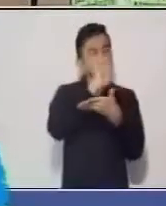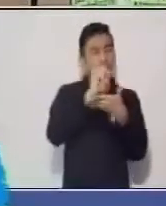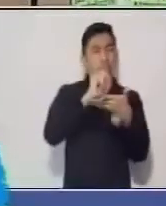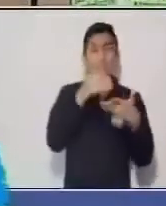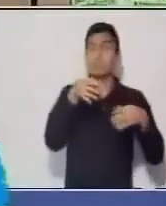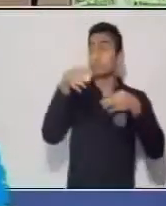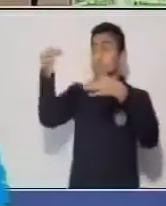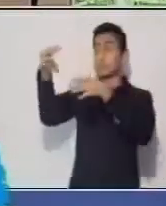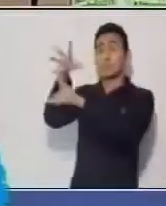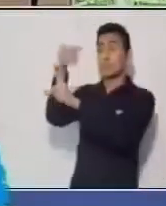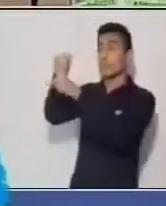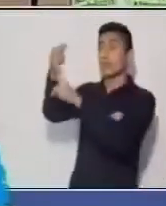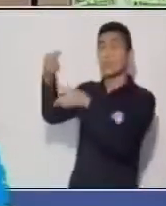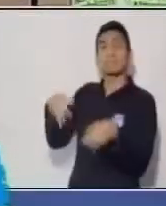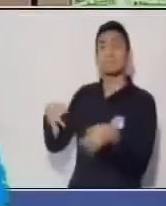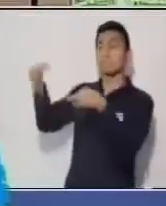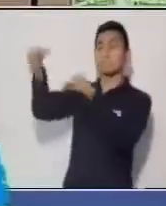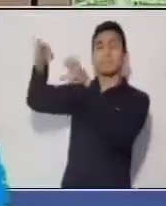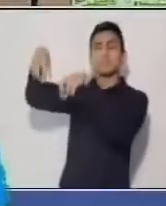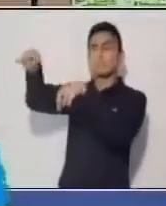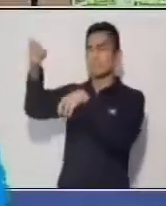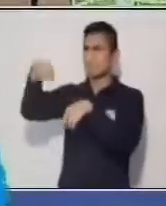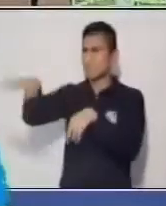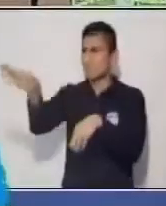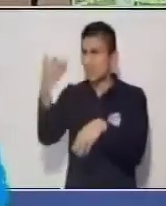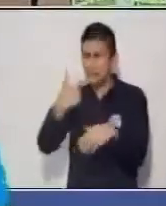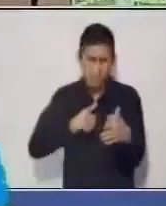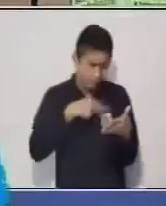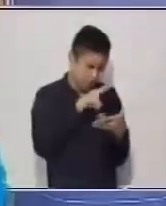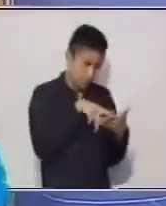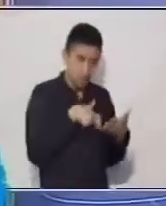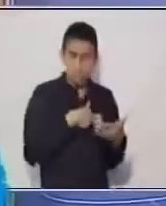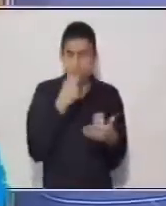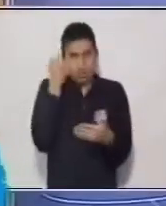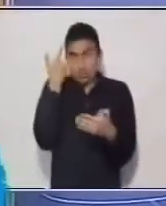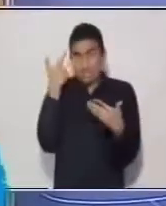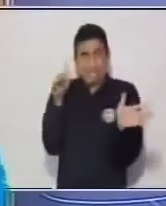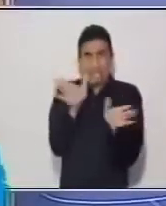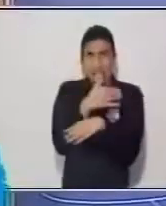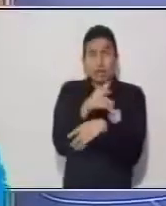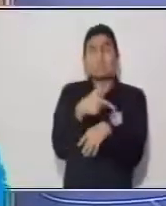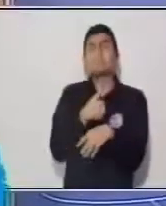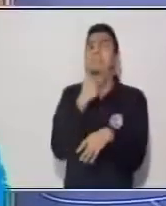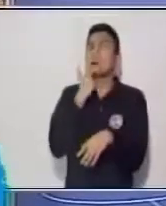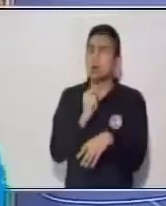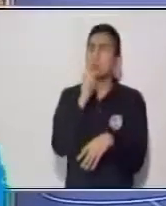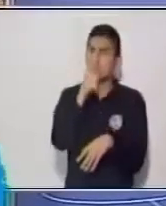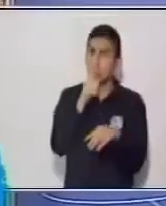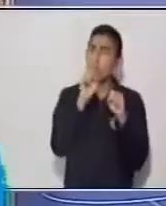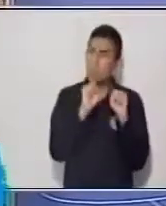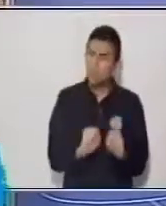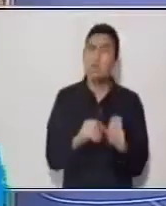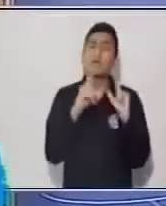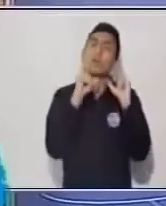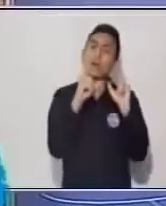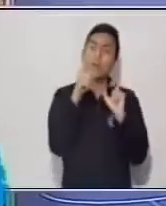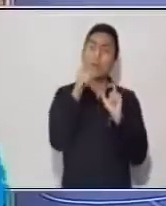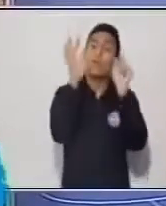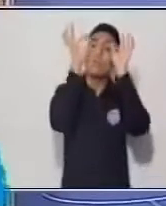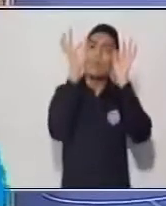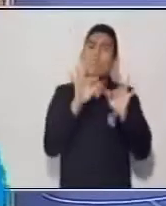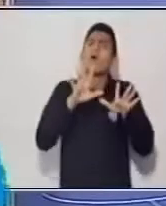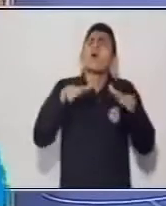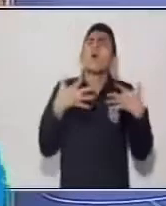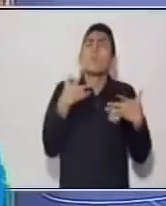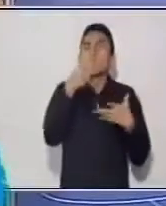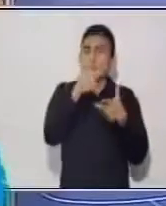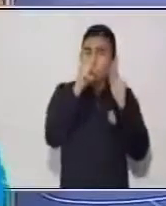conversando o haciendo ese diálogo, la otra persona no va a entender. Entonces en el diálogo escrito nosotros ya cuidamos más la forma como